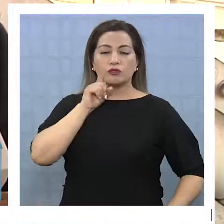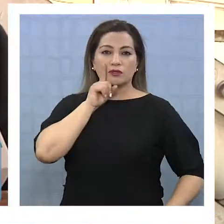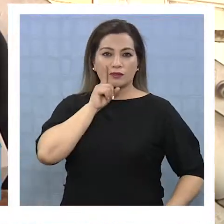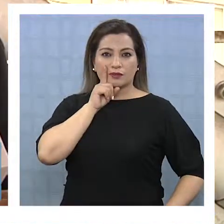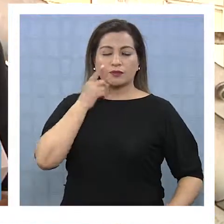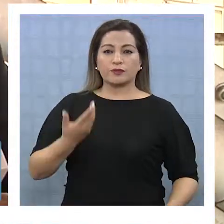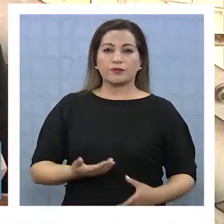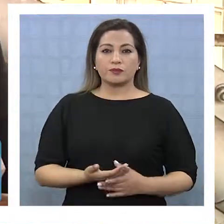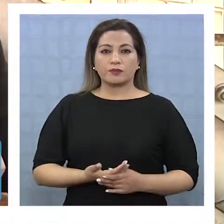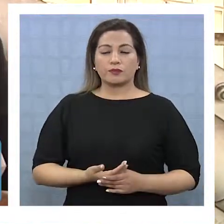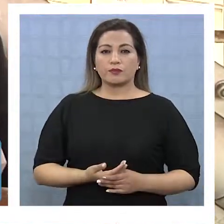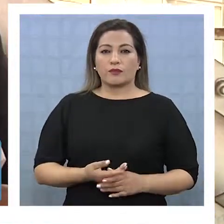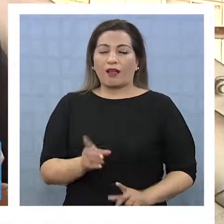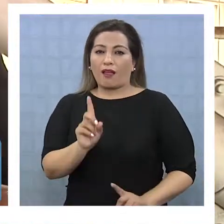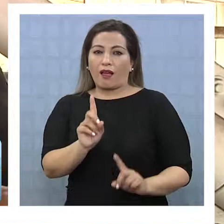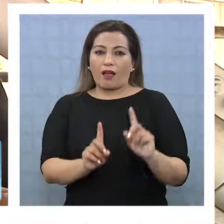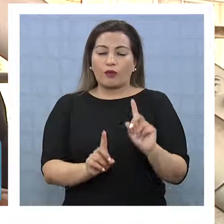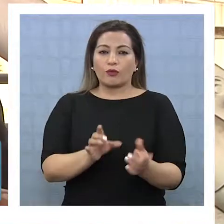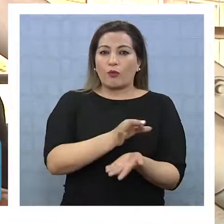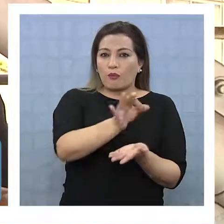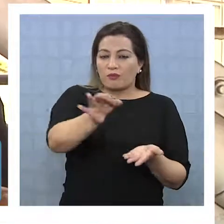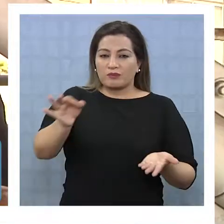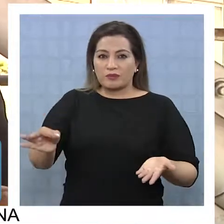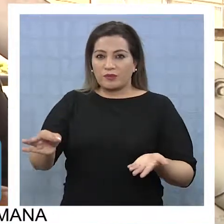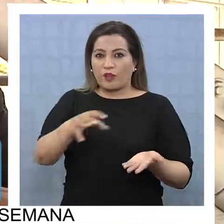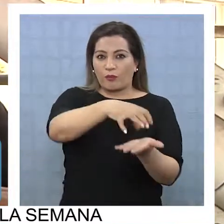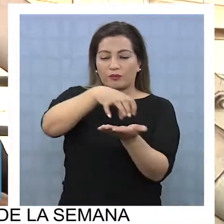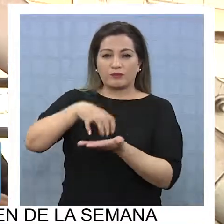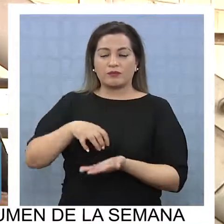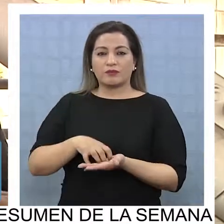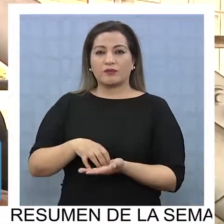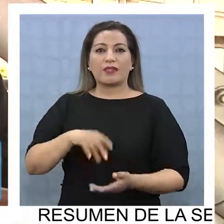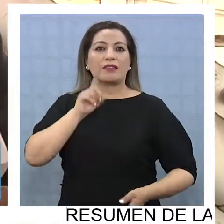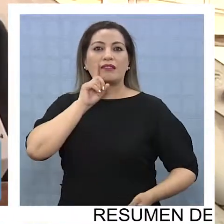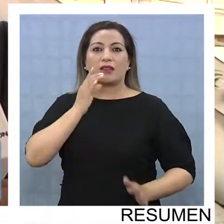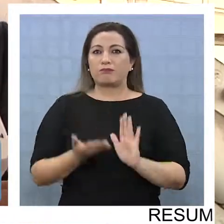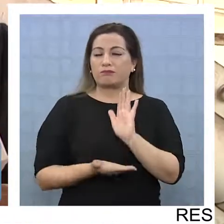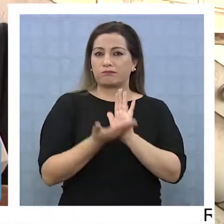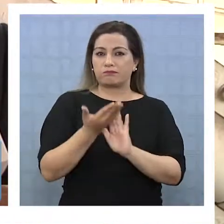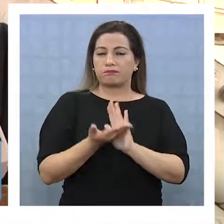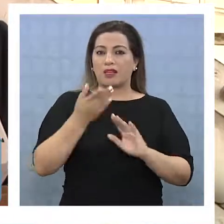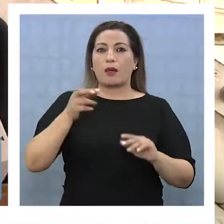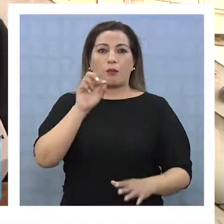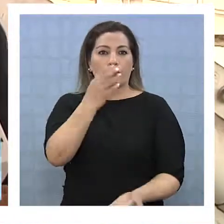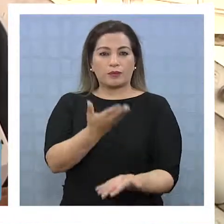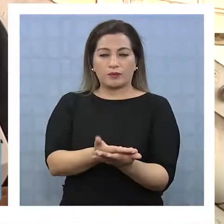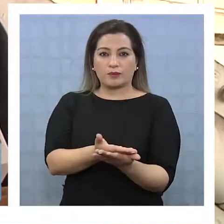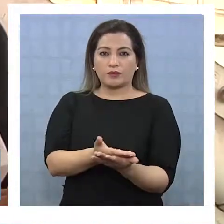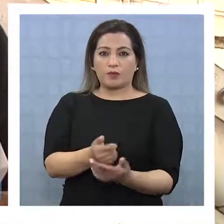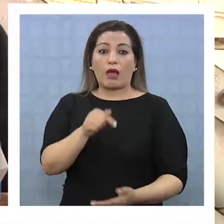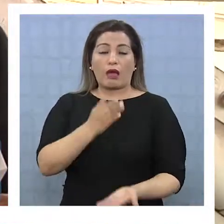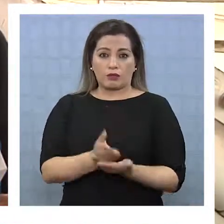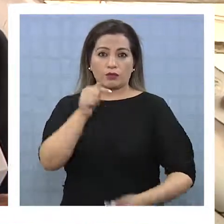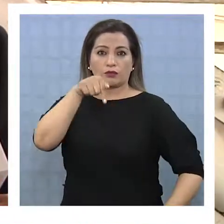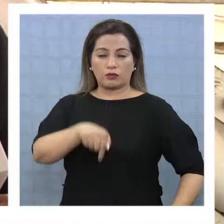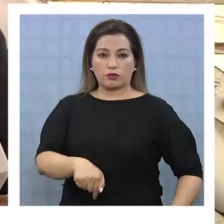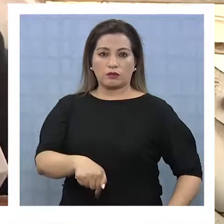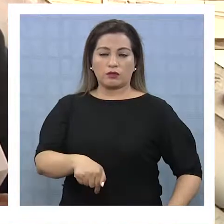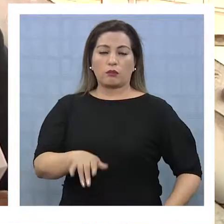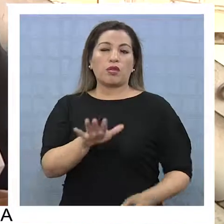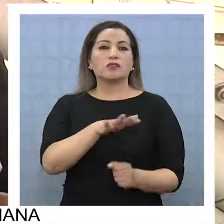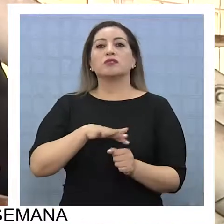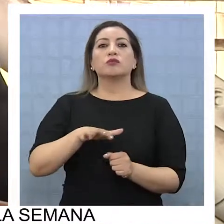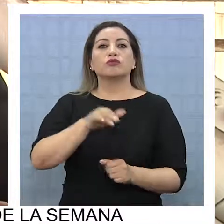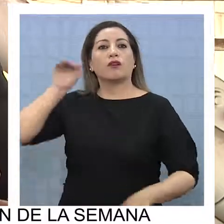algunas comunas que han tenido una alta postulación al día de hoy, como es el